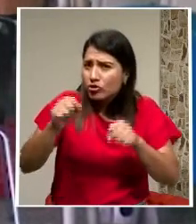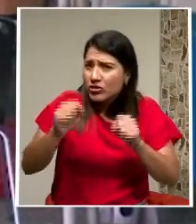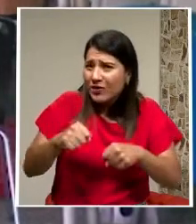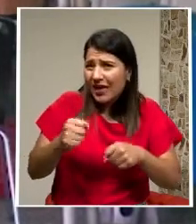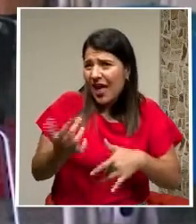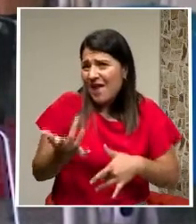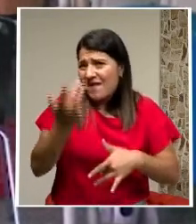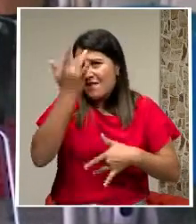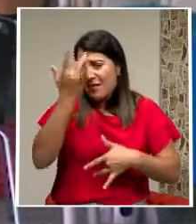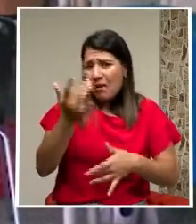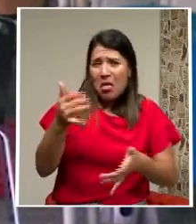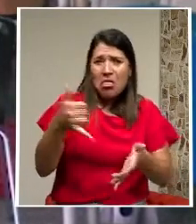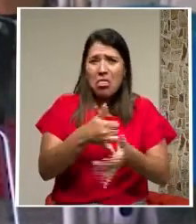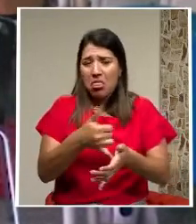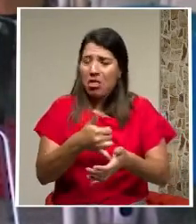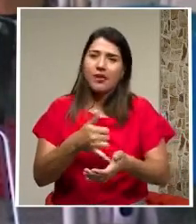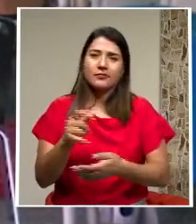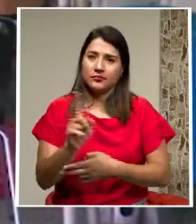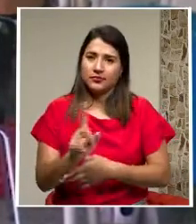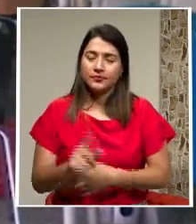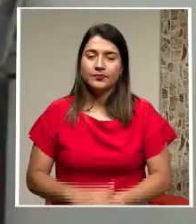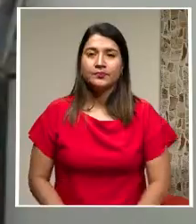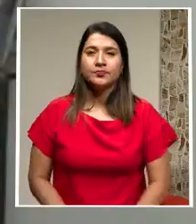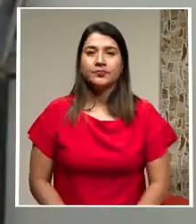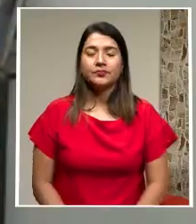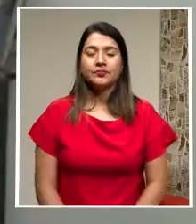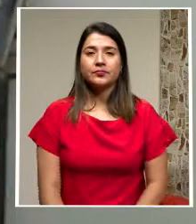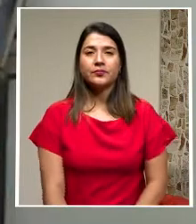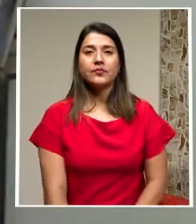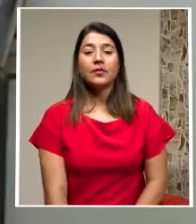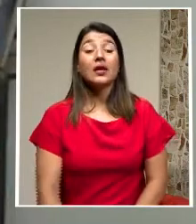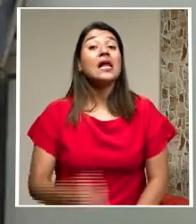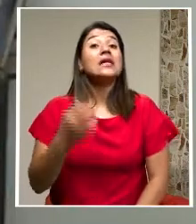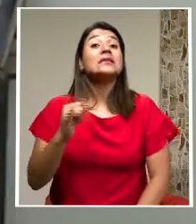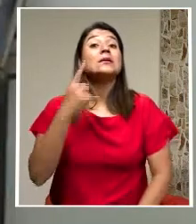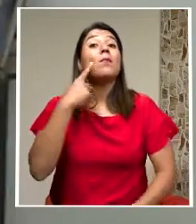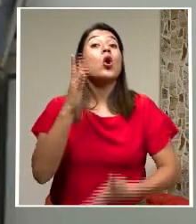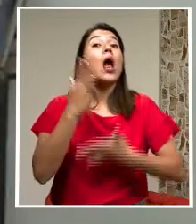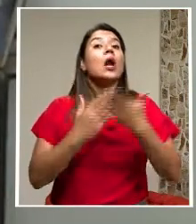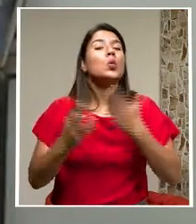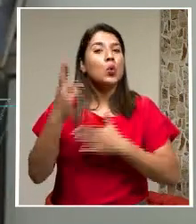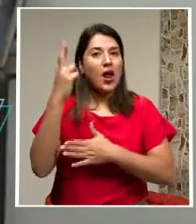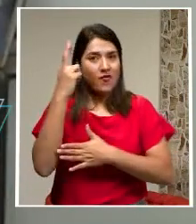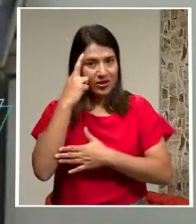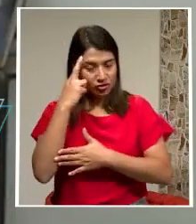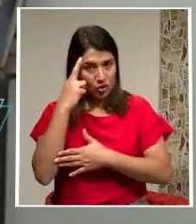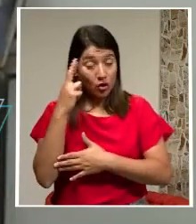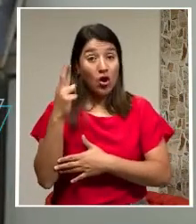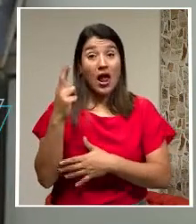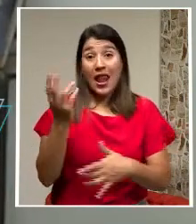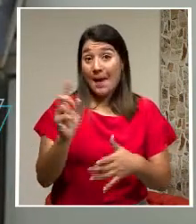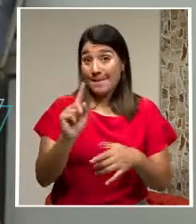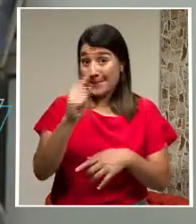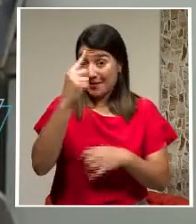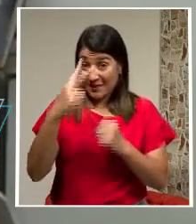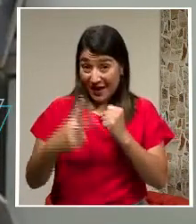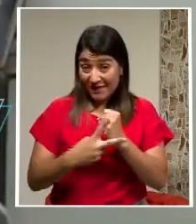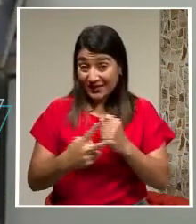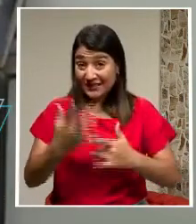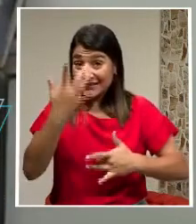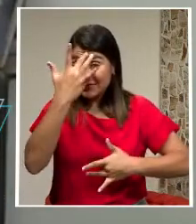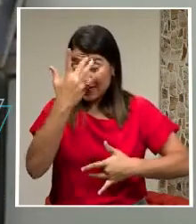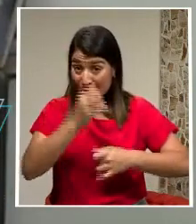cuando la persona fue la primera vez asintomática Si por alguna razón esa infección fue con una